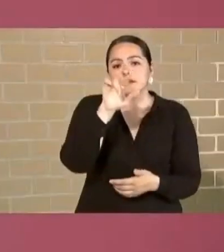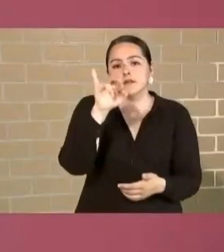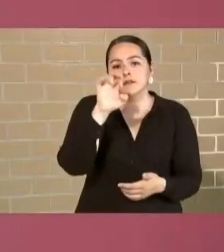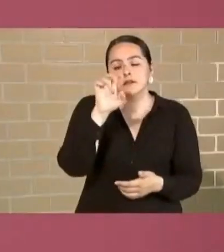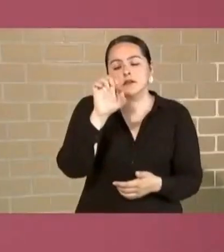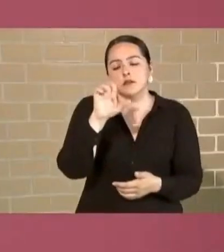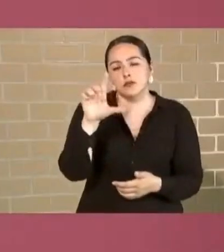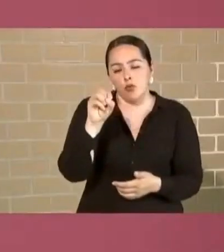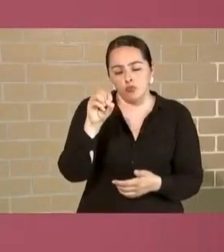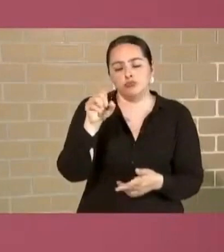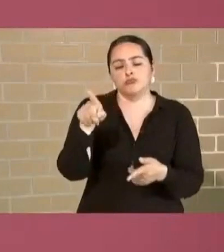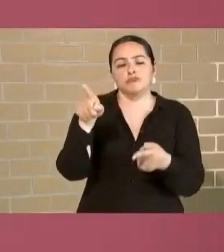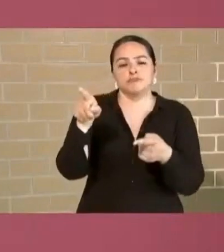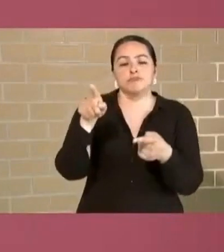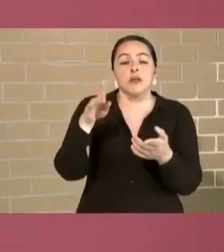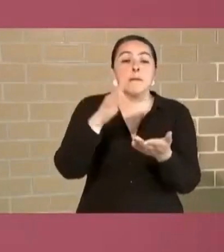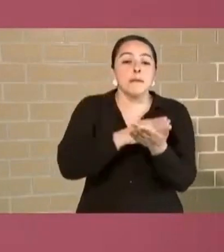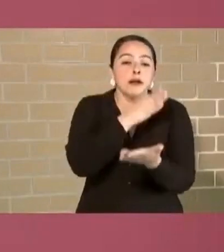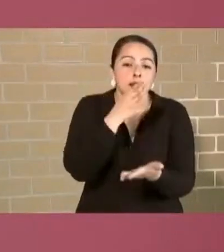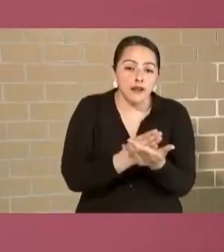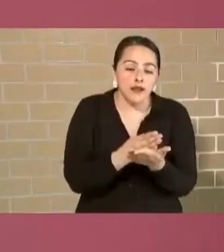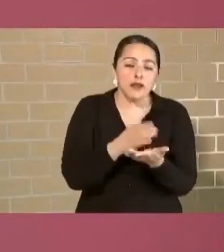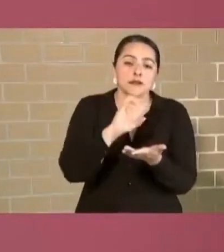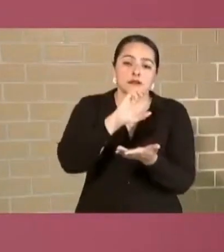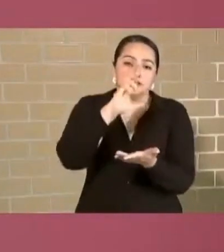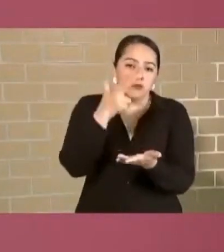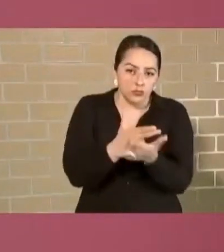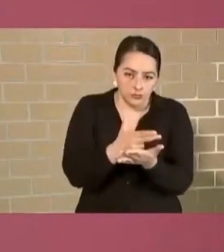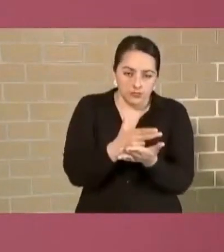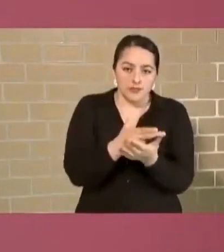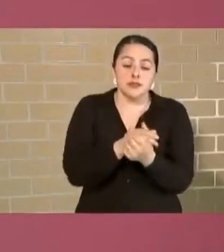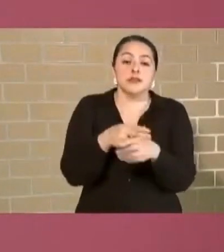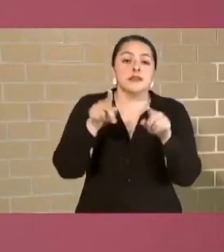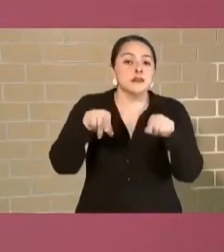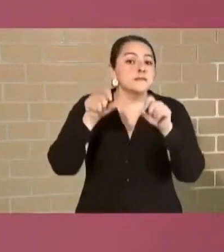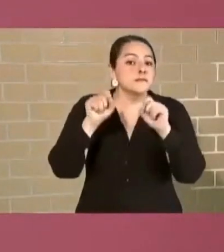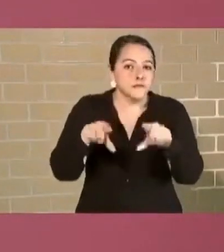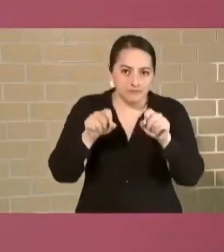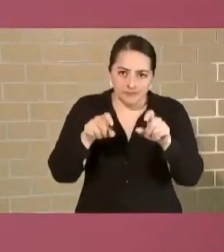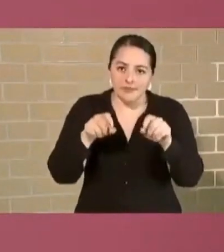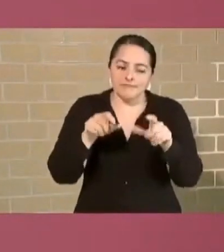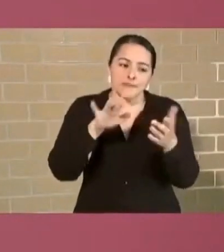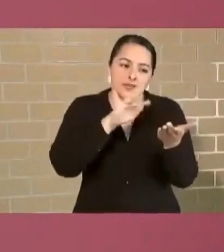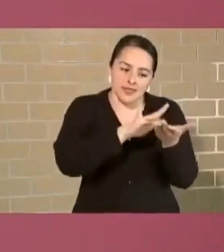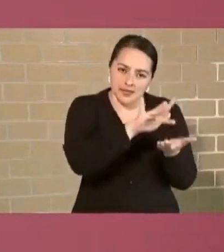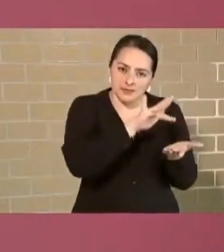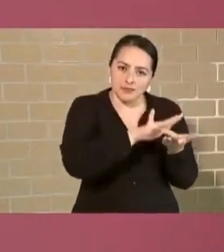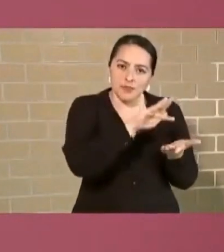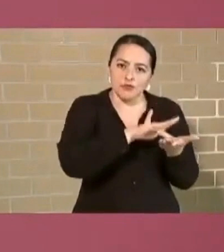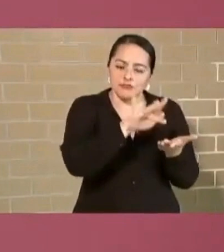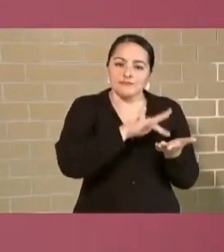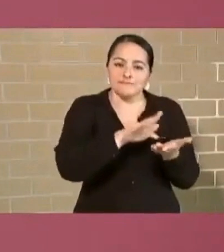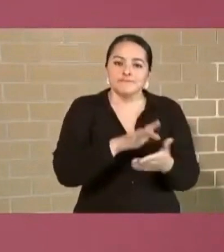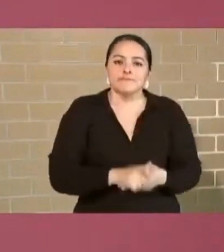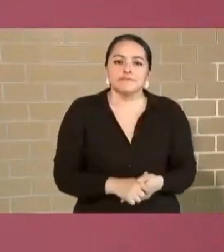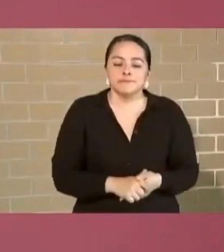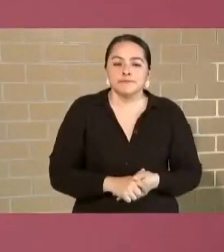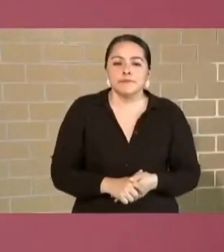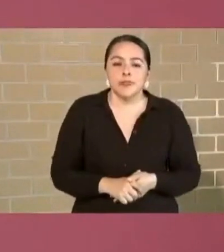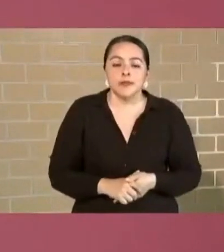Bacalar, en Chetumal, van a haber inversiones de apoyo a